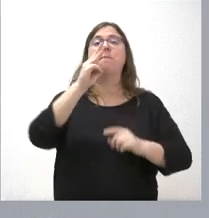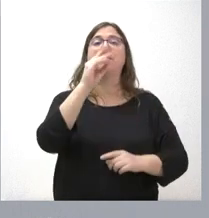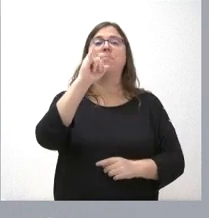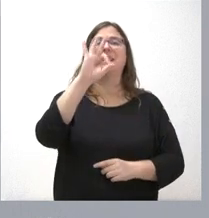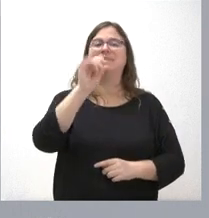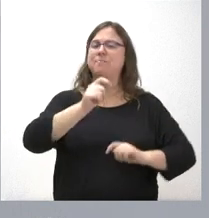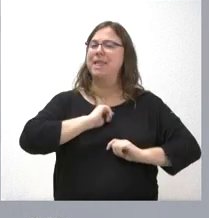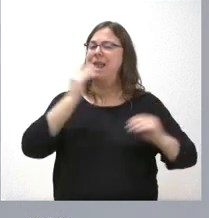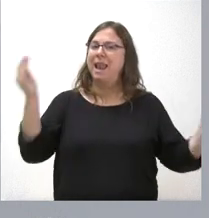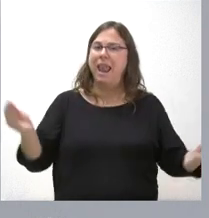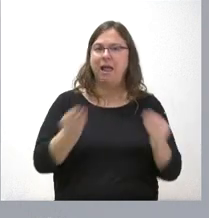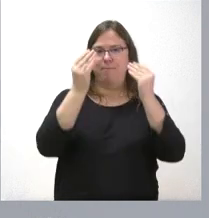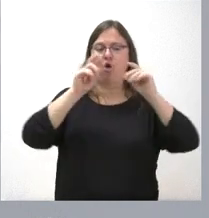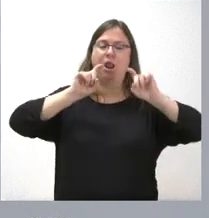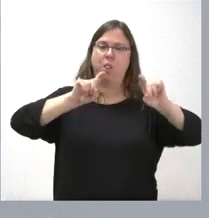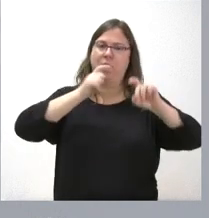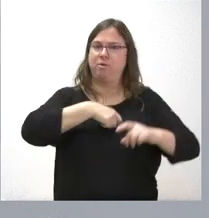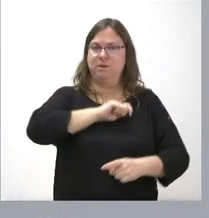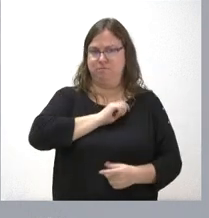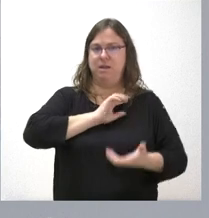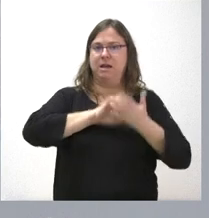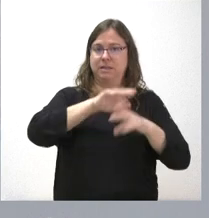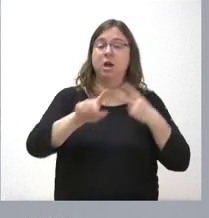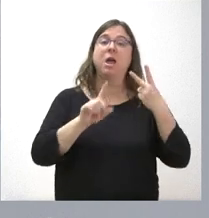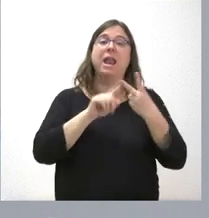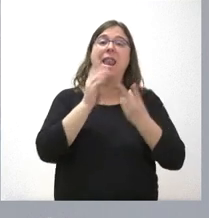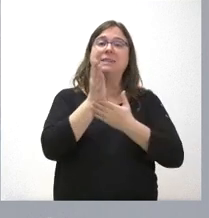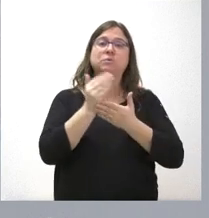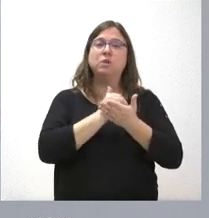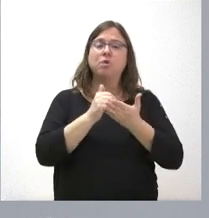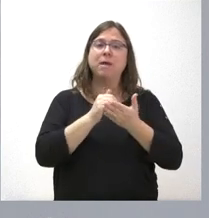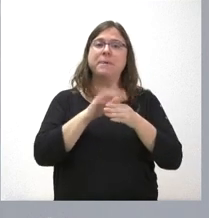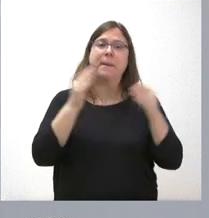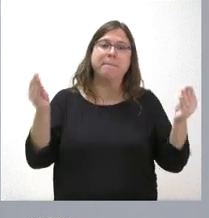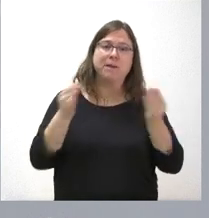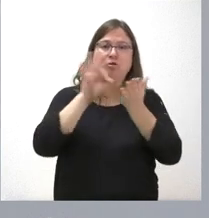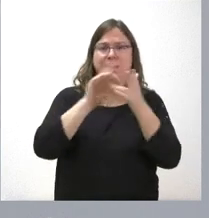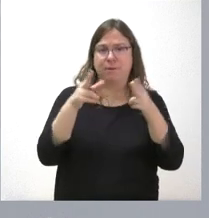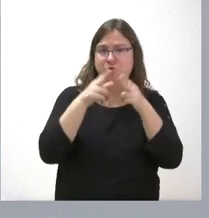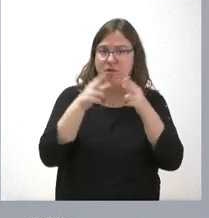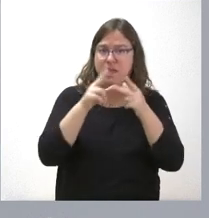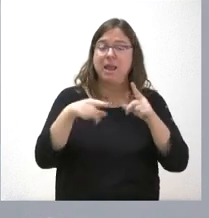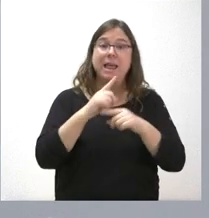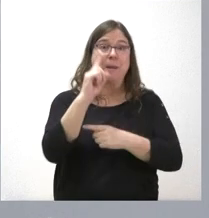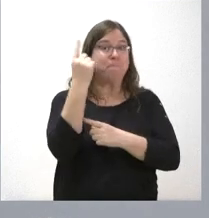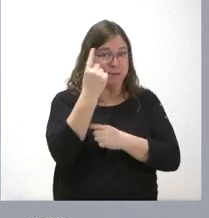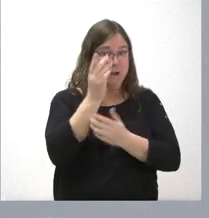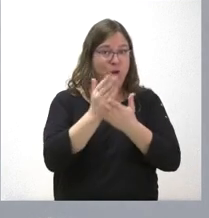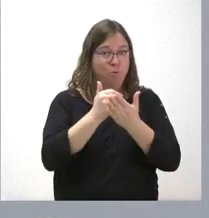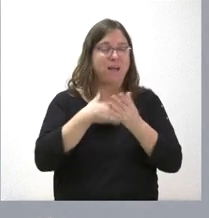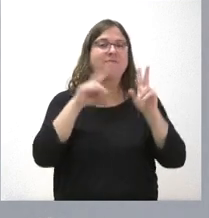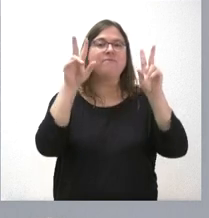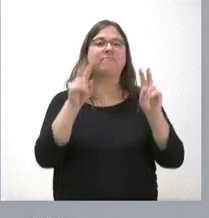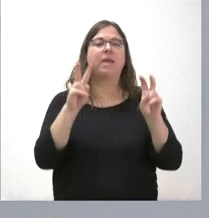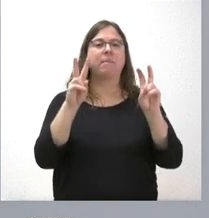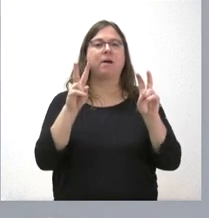educación de España, la segunda comunidad en mejores servicios sociales, la primera en materia